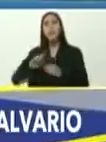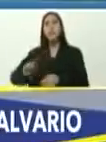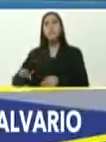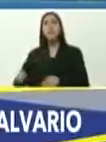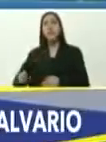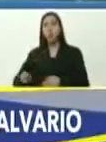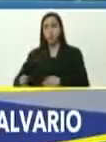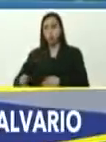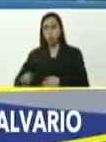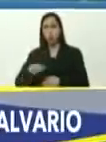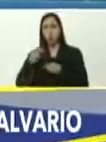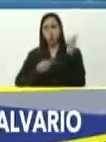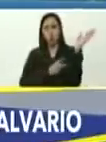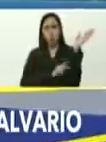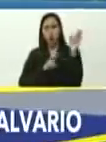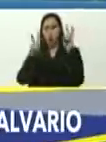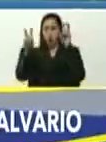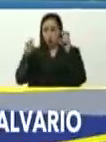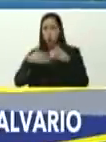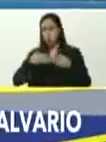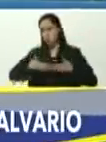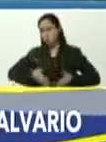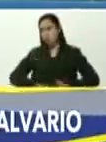entonces, bueno, yo nací, fue en San Pedro,